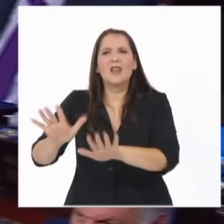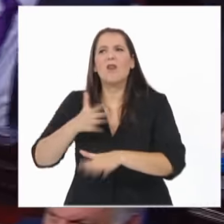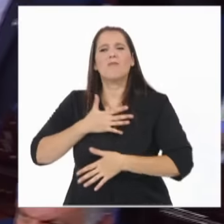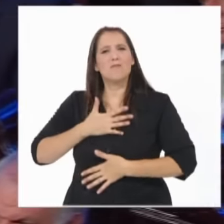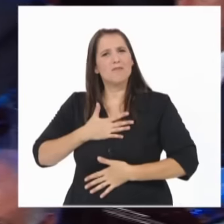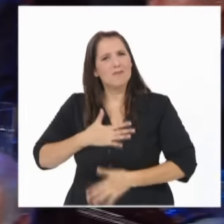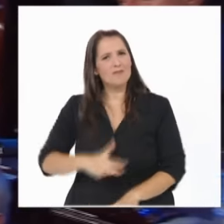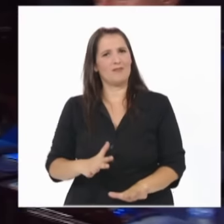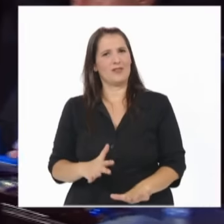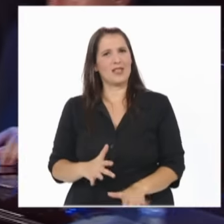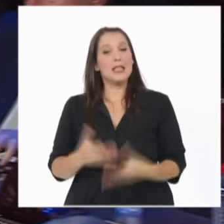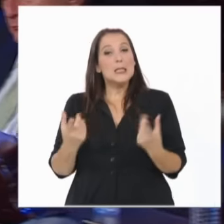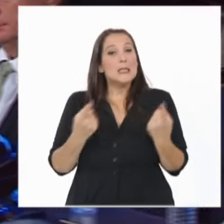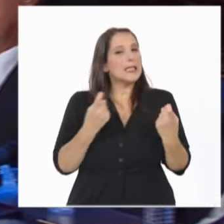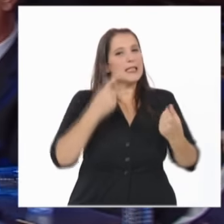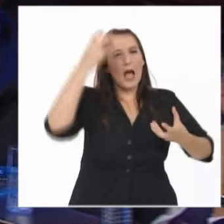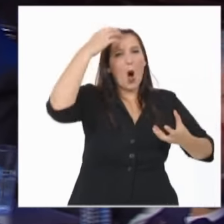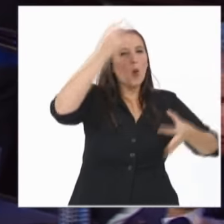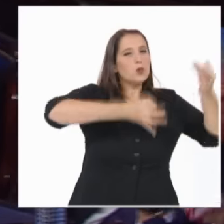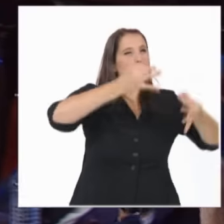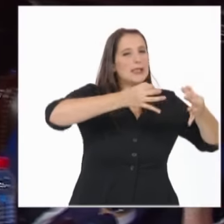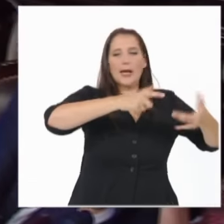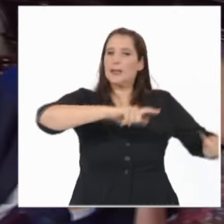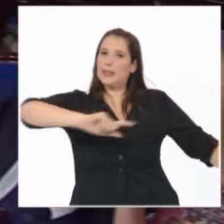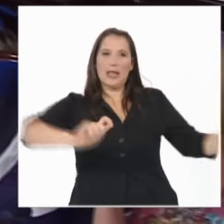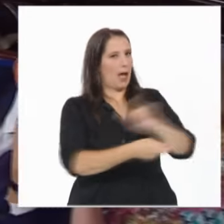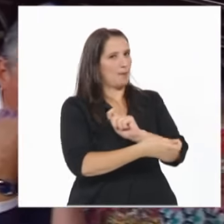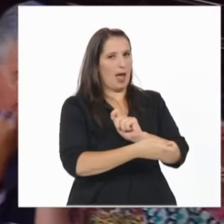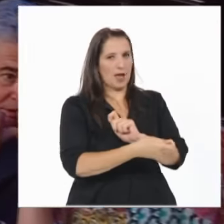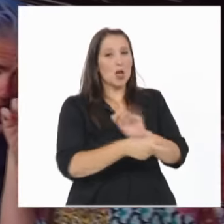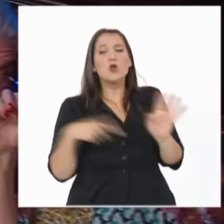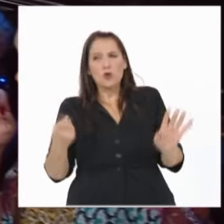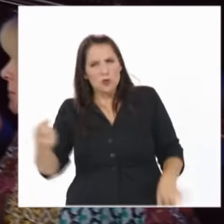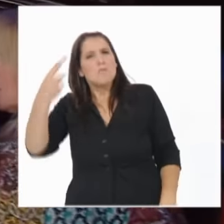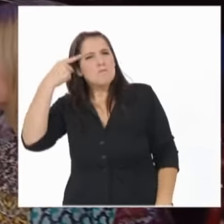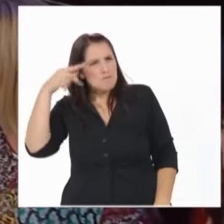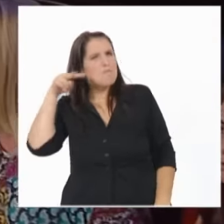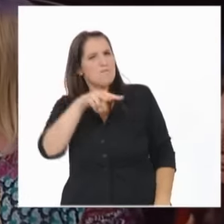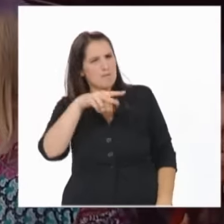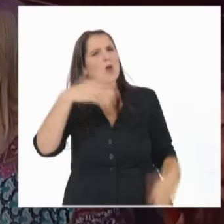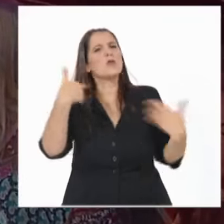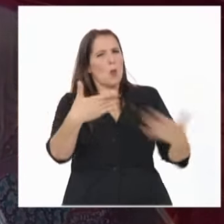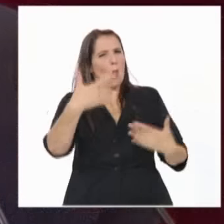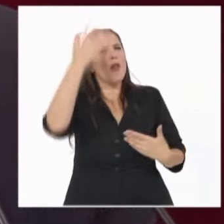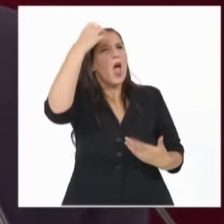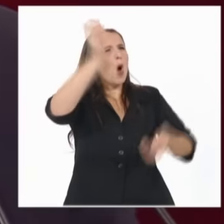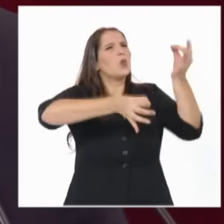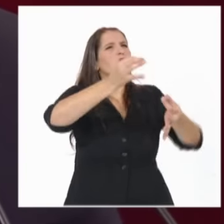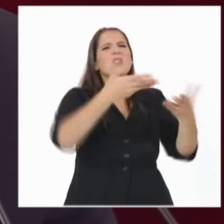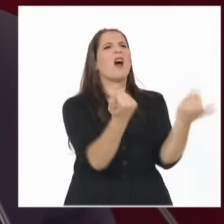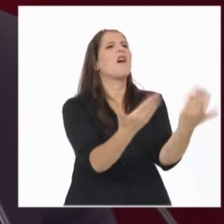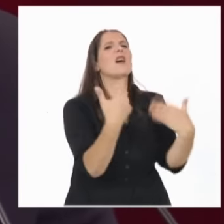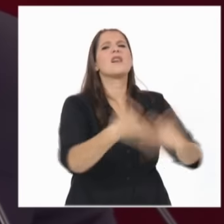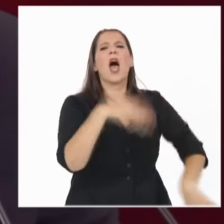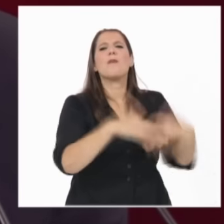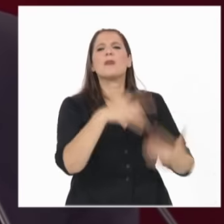nuestra justicia necesita cambiar. Creemos en una justicia independiente, que dé respuesta rápida a